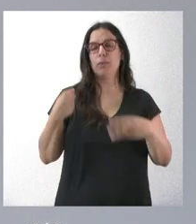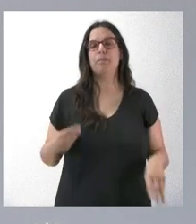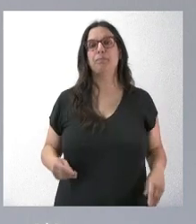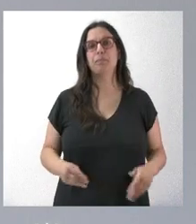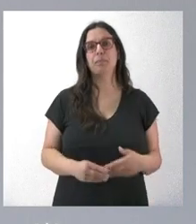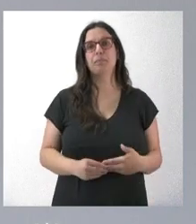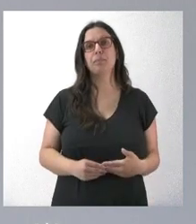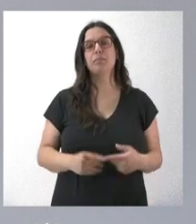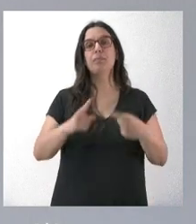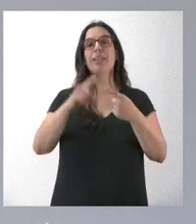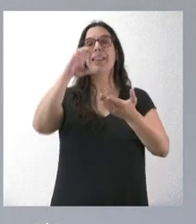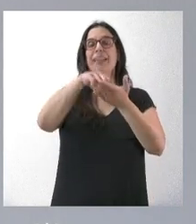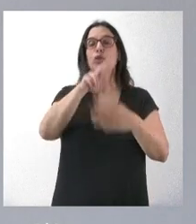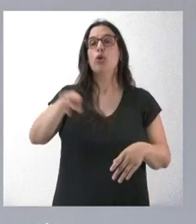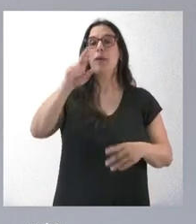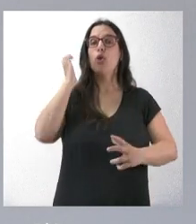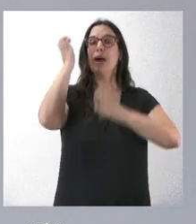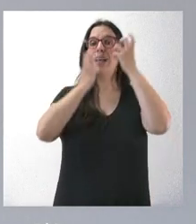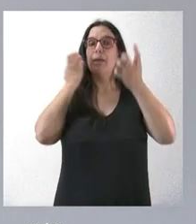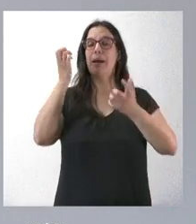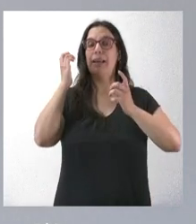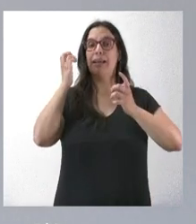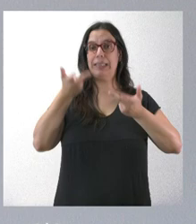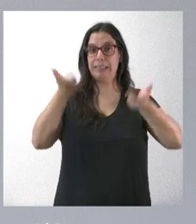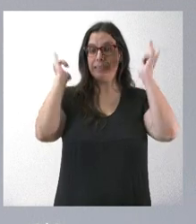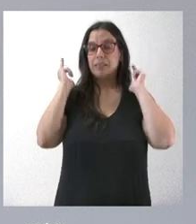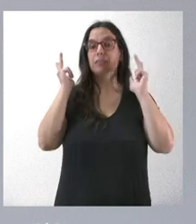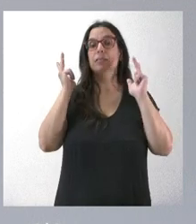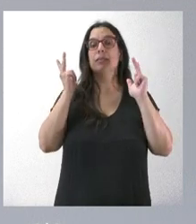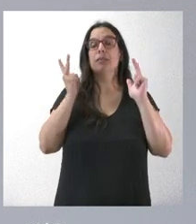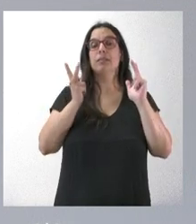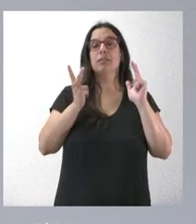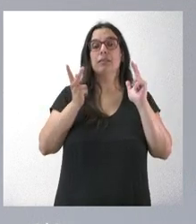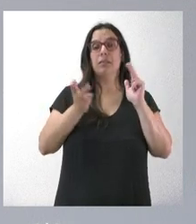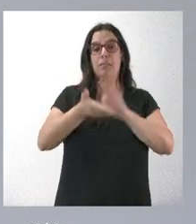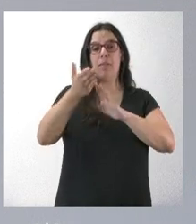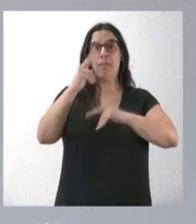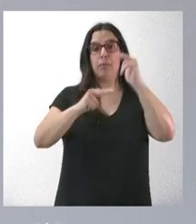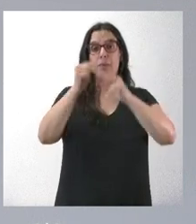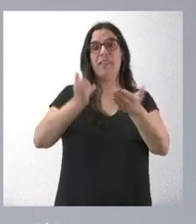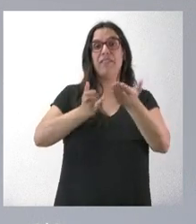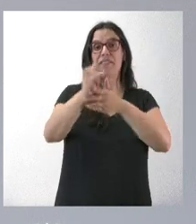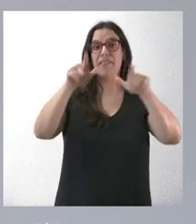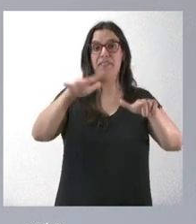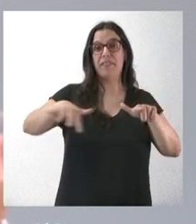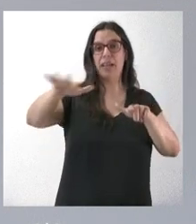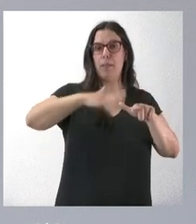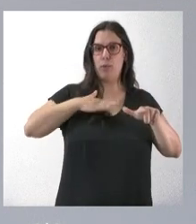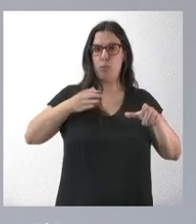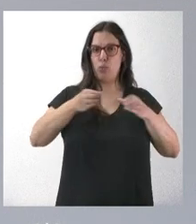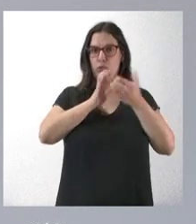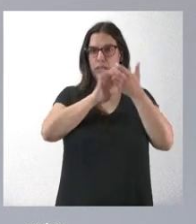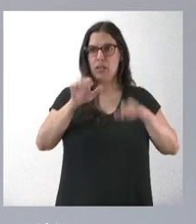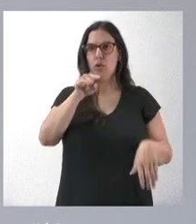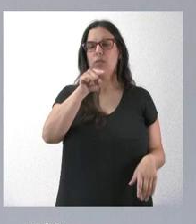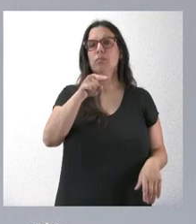el centro de recuperación de animales silvestres que se va a ubicar en Valsemana, que es una finca efectivamente de la Junta donde hay, pues ya saben,